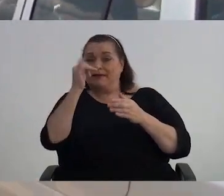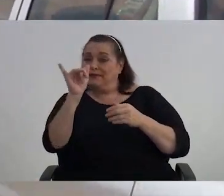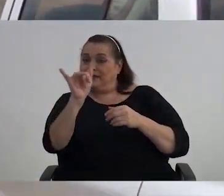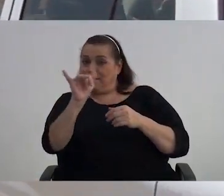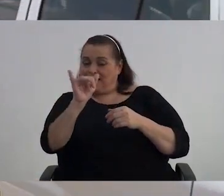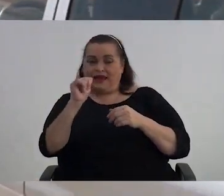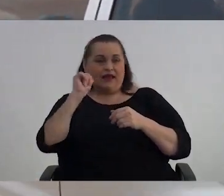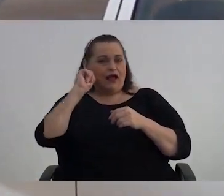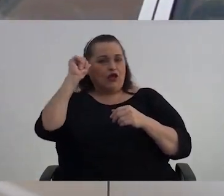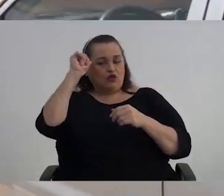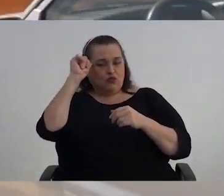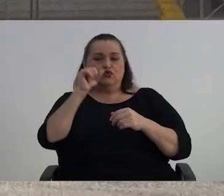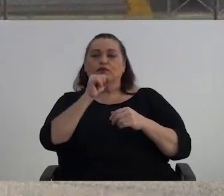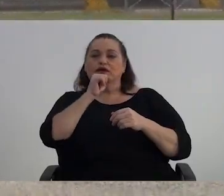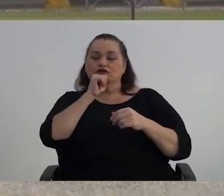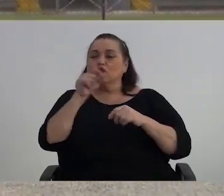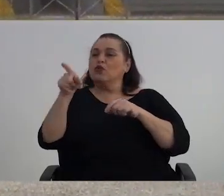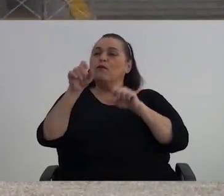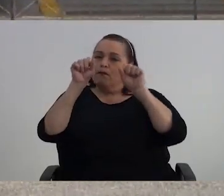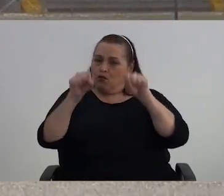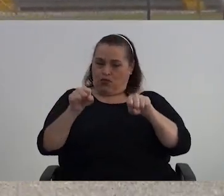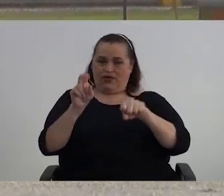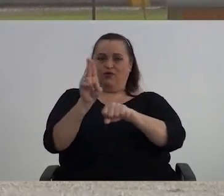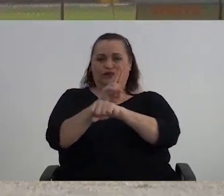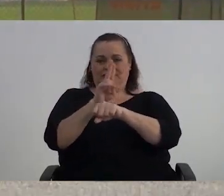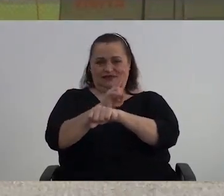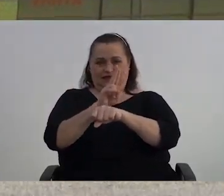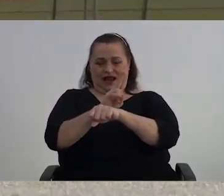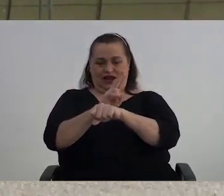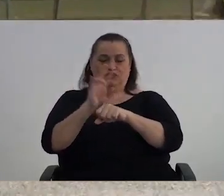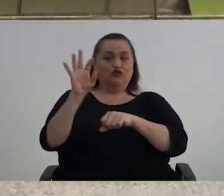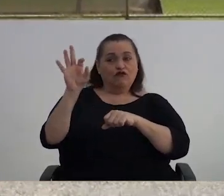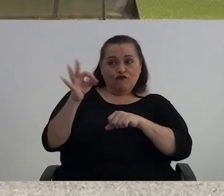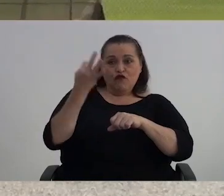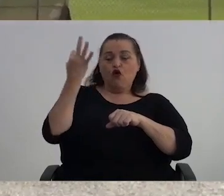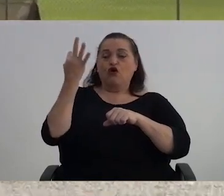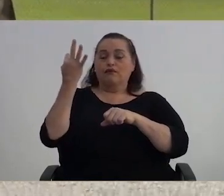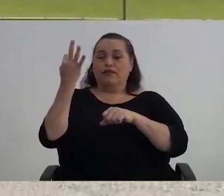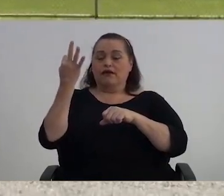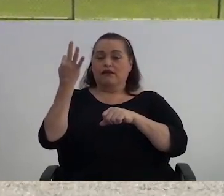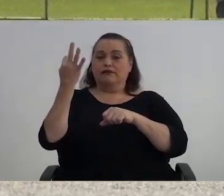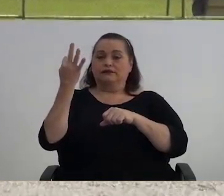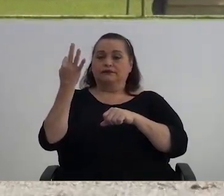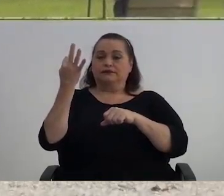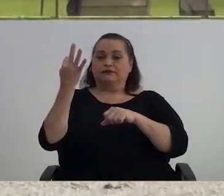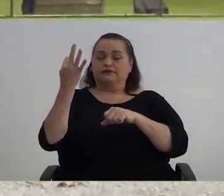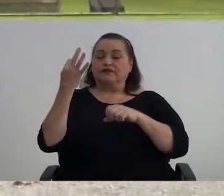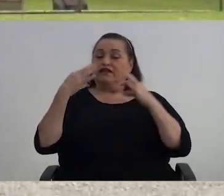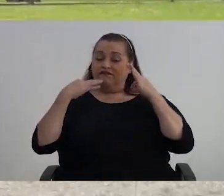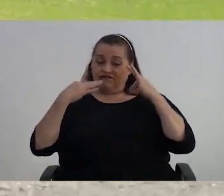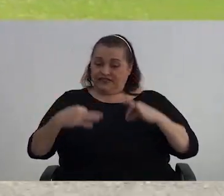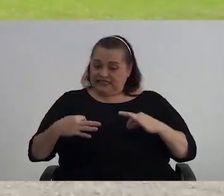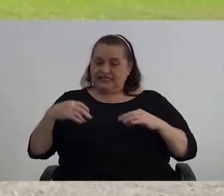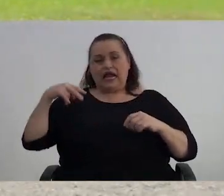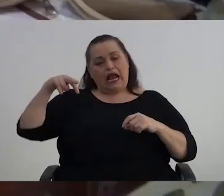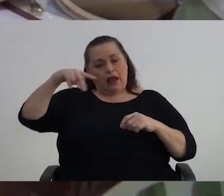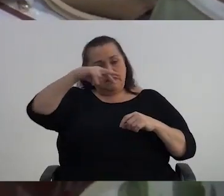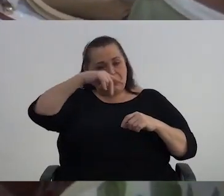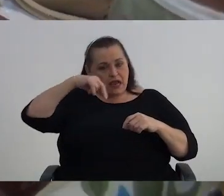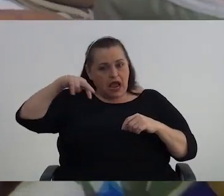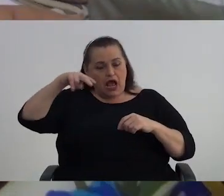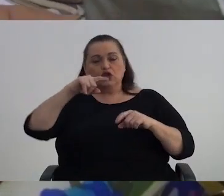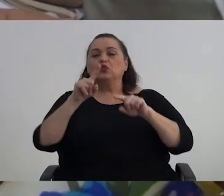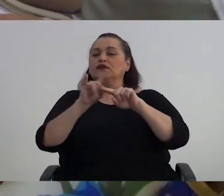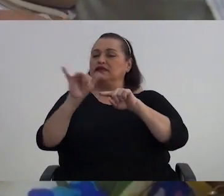el adulto mayor pueda utilizarlas, tanto en forma física caminando, pero también